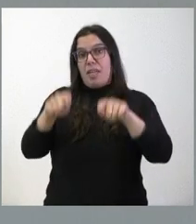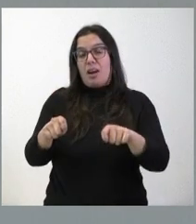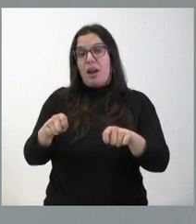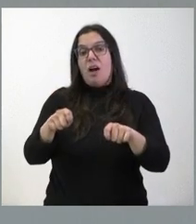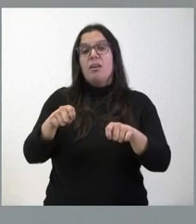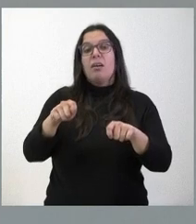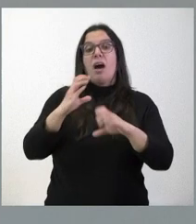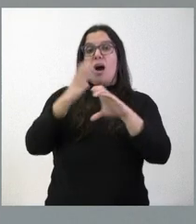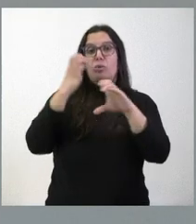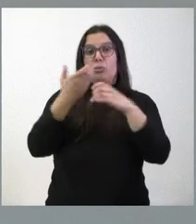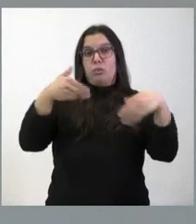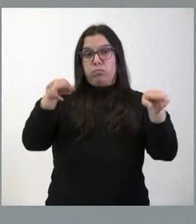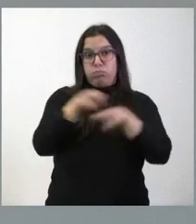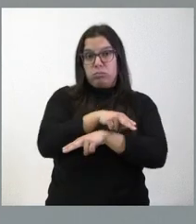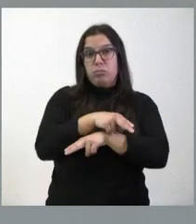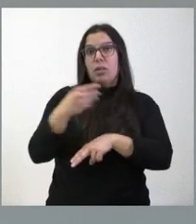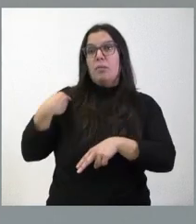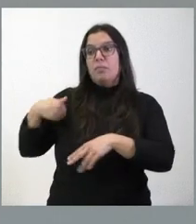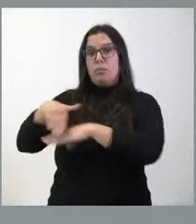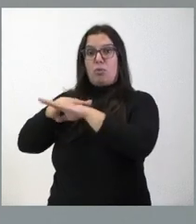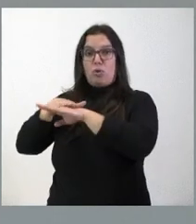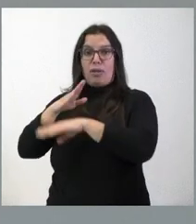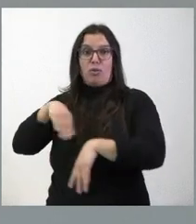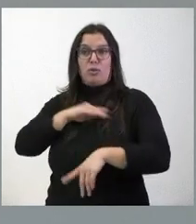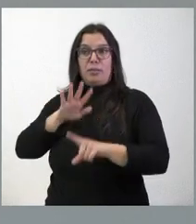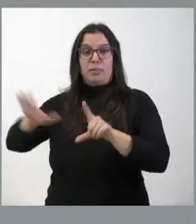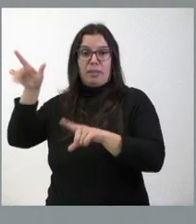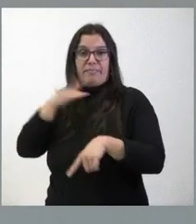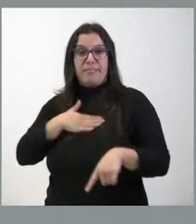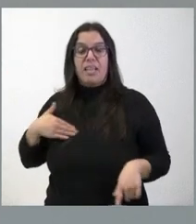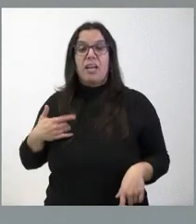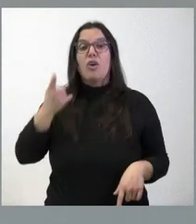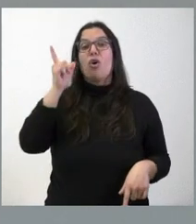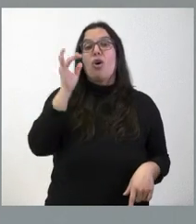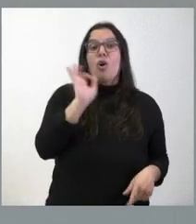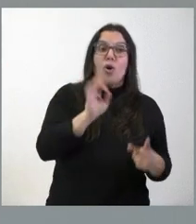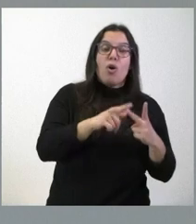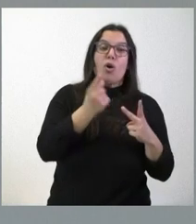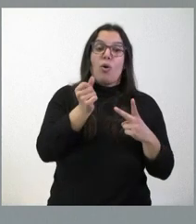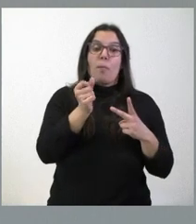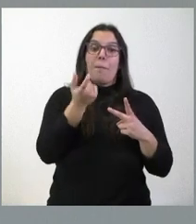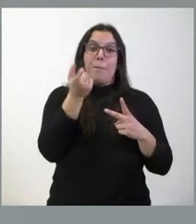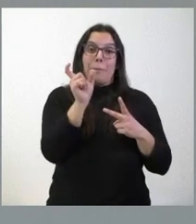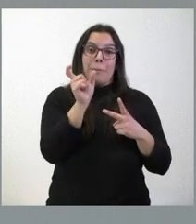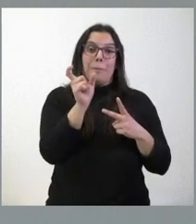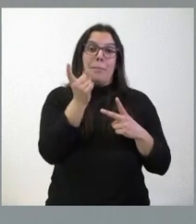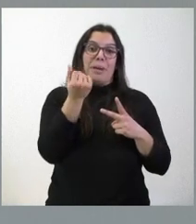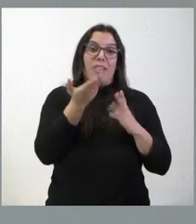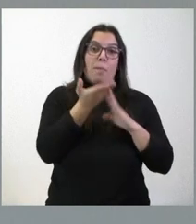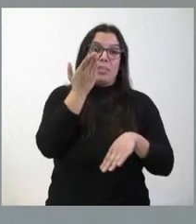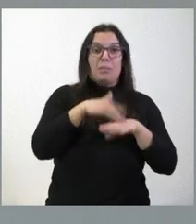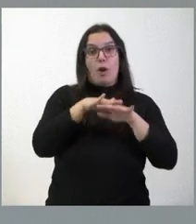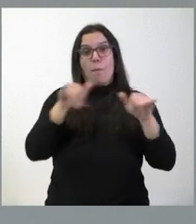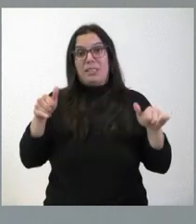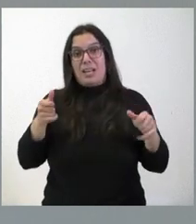también alguno de los planes del Gobierno plantea para las competencias nacionales. O subir el precio del viajero para compensar el coste del